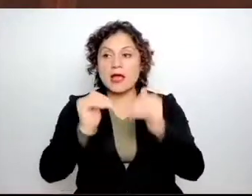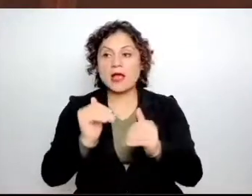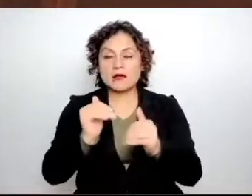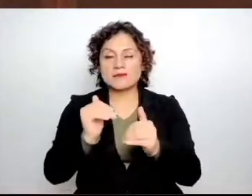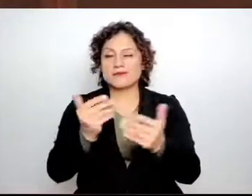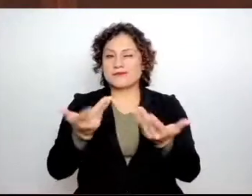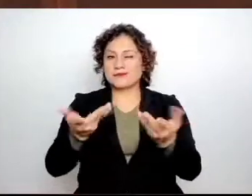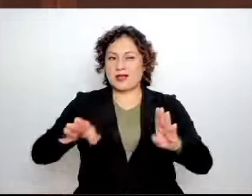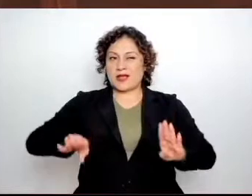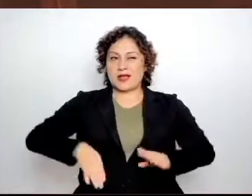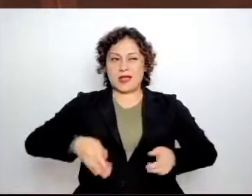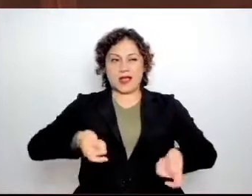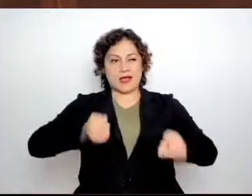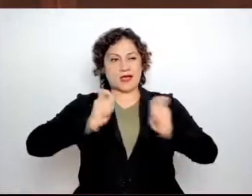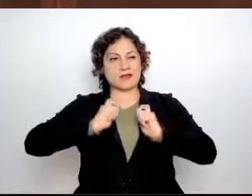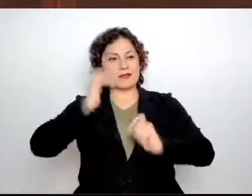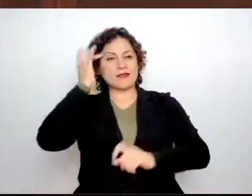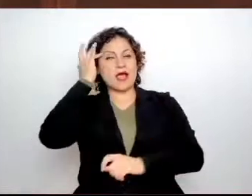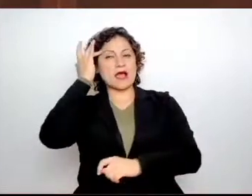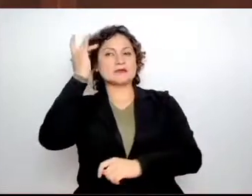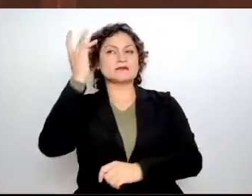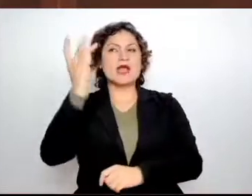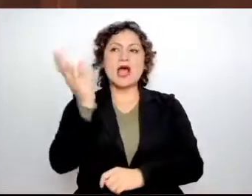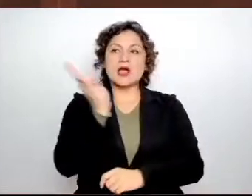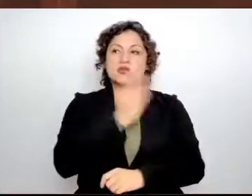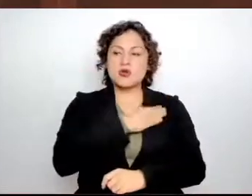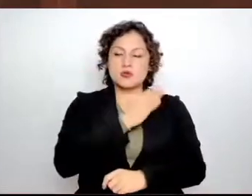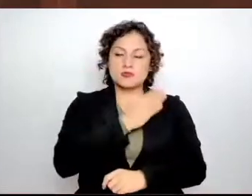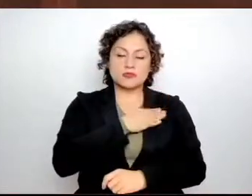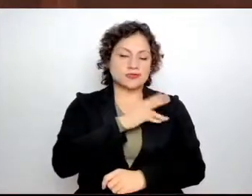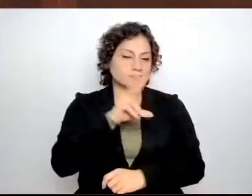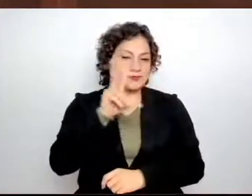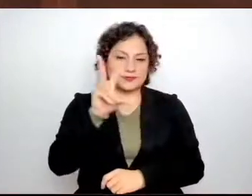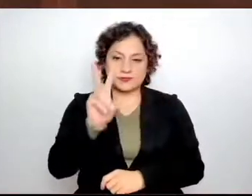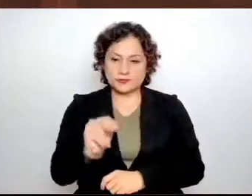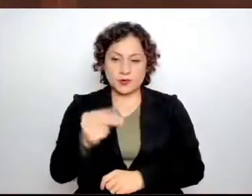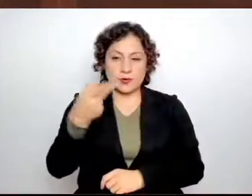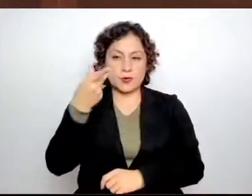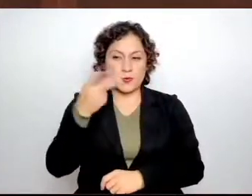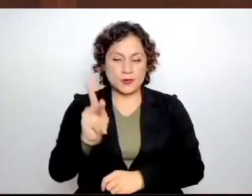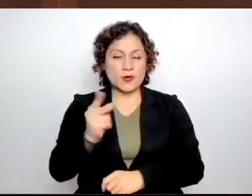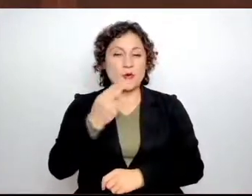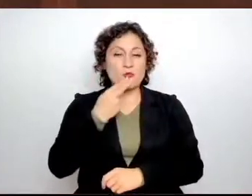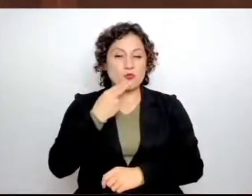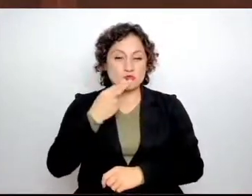es ético utilizar al Estado para defender intereses particulares.